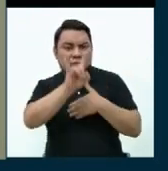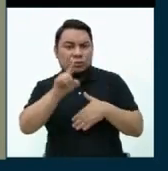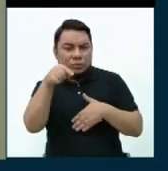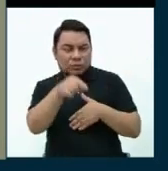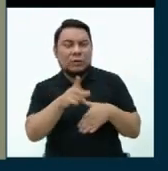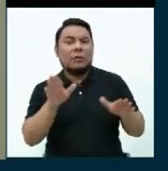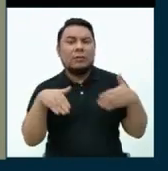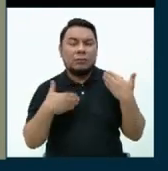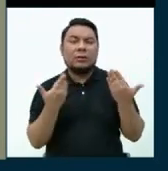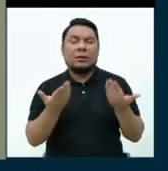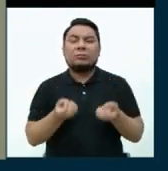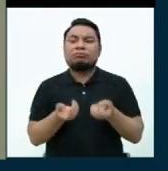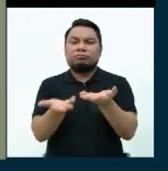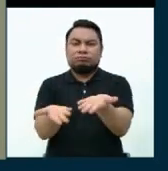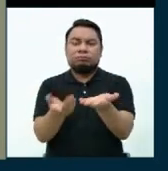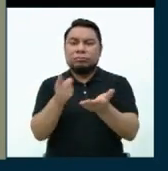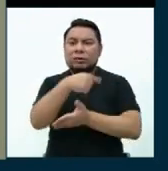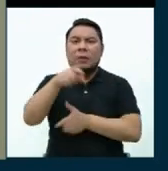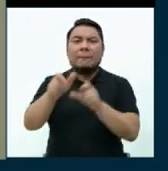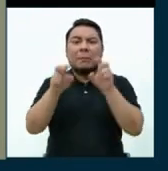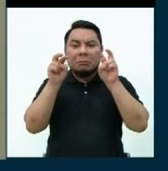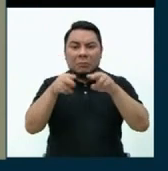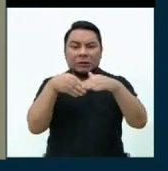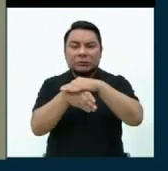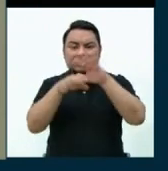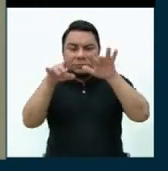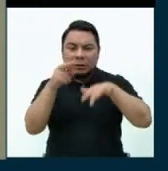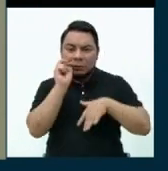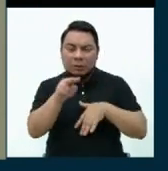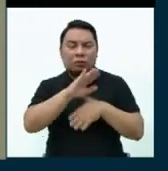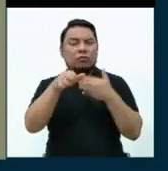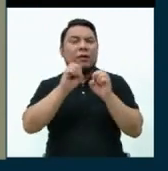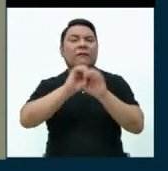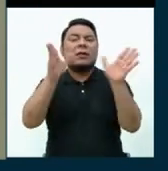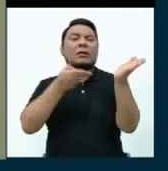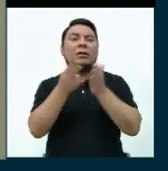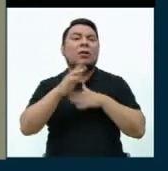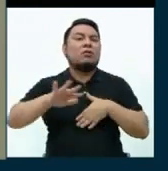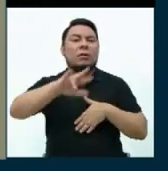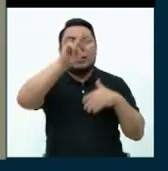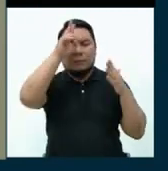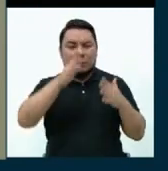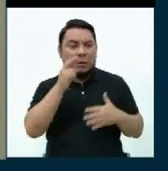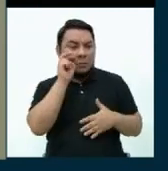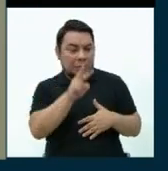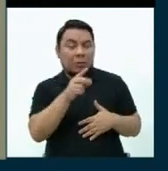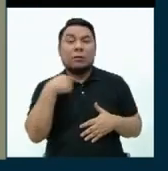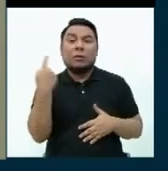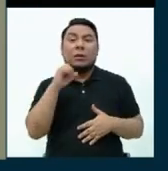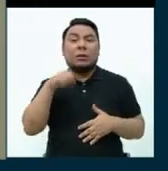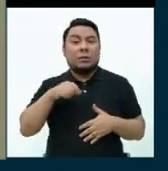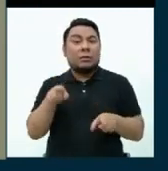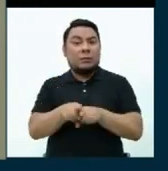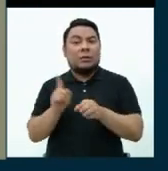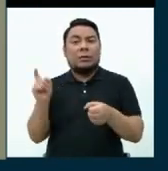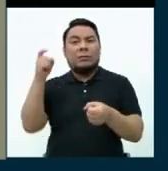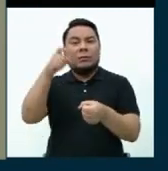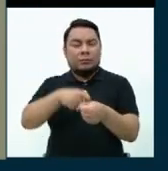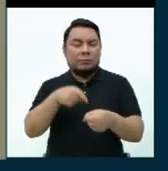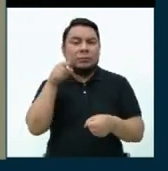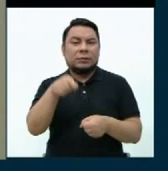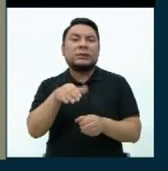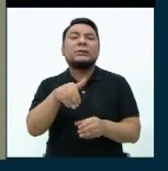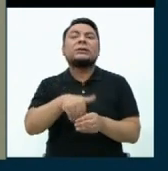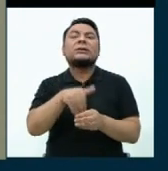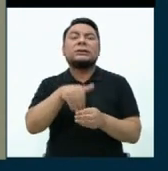eso también pueda estar a disposición y en total acceso para todos los ciudadanos peruanos. Y así nosotros también poder ser partícipes de las